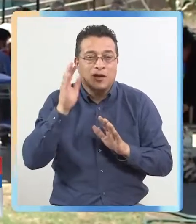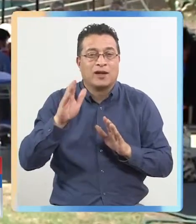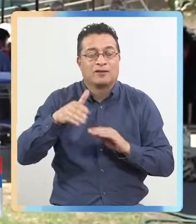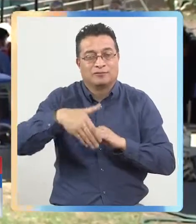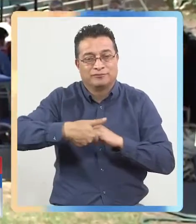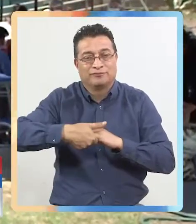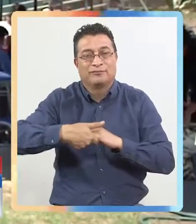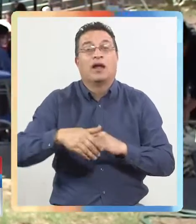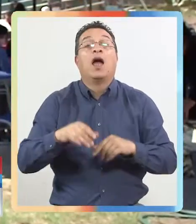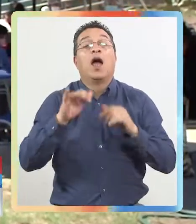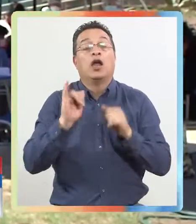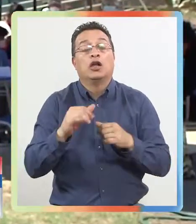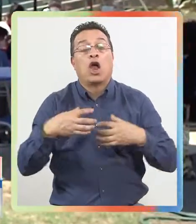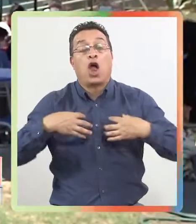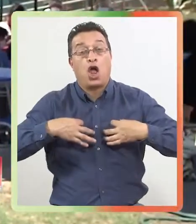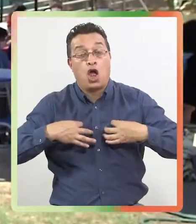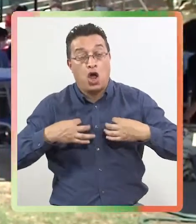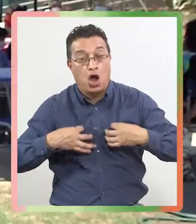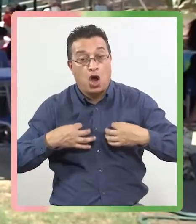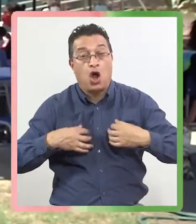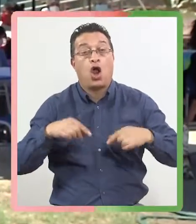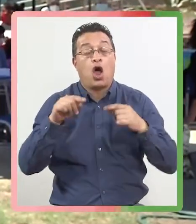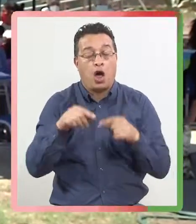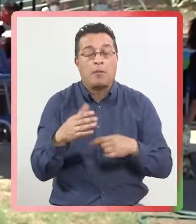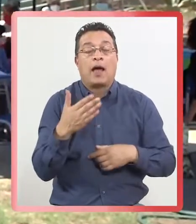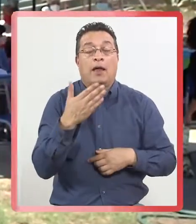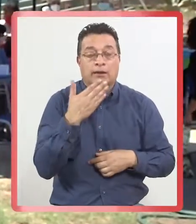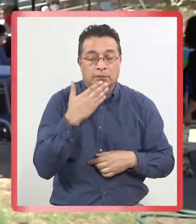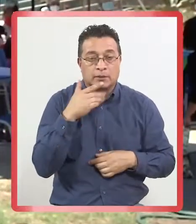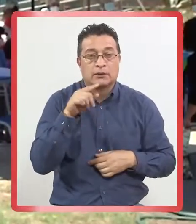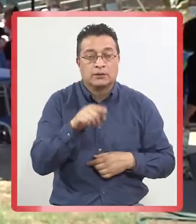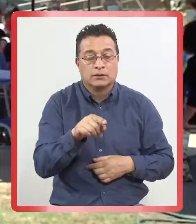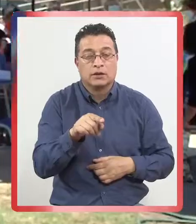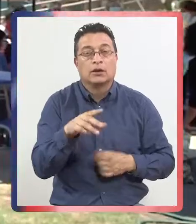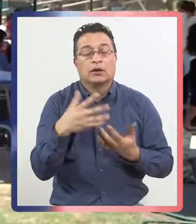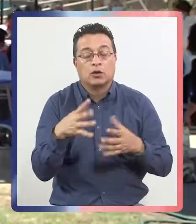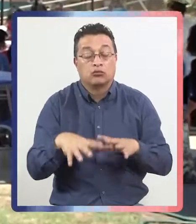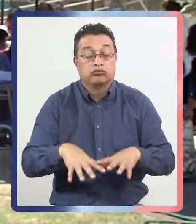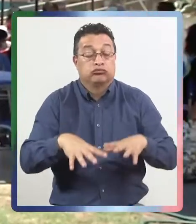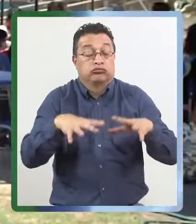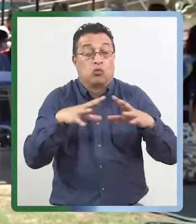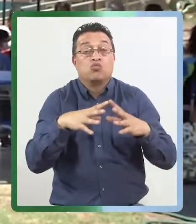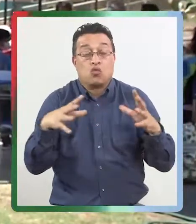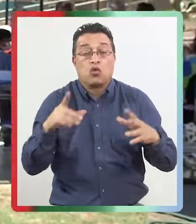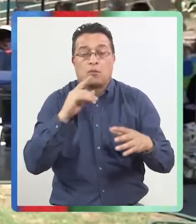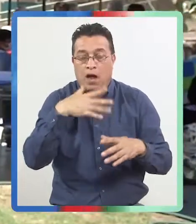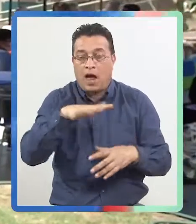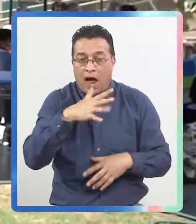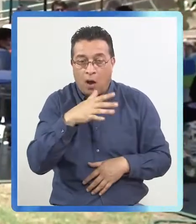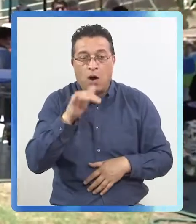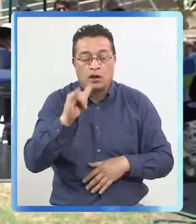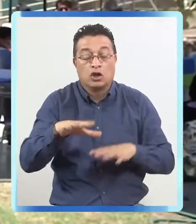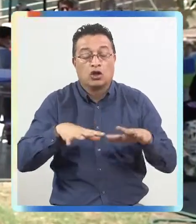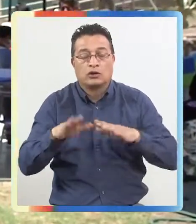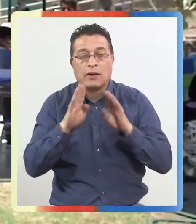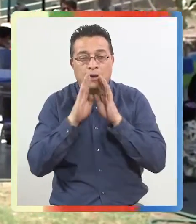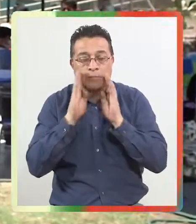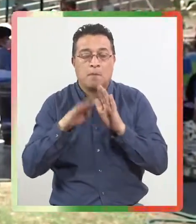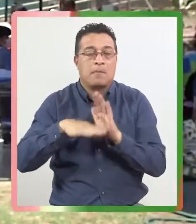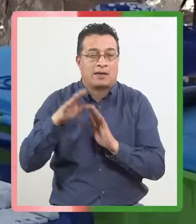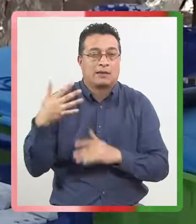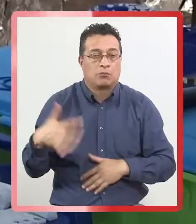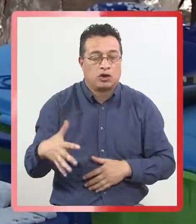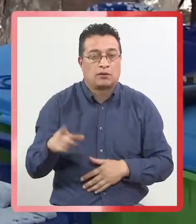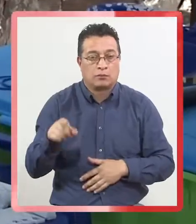higiénica principalmente. Más allá de la ropa no se acumulado demasiado, pero lo importante es que lo principal es agua y estos